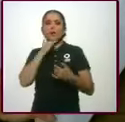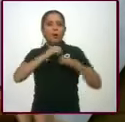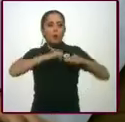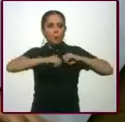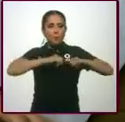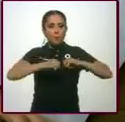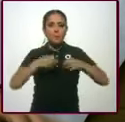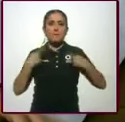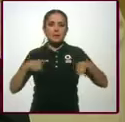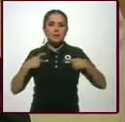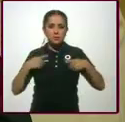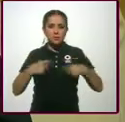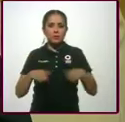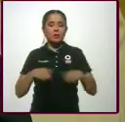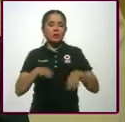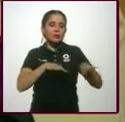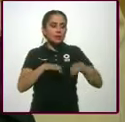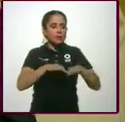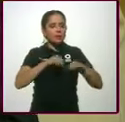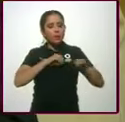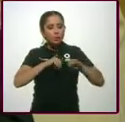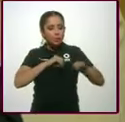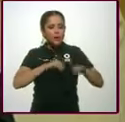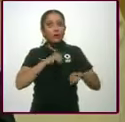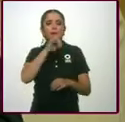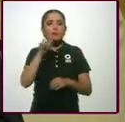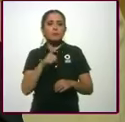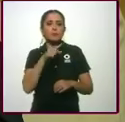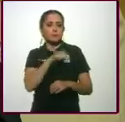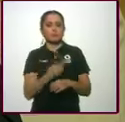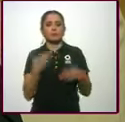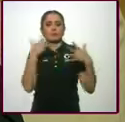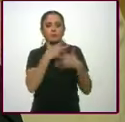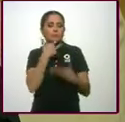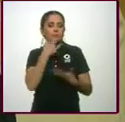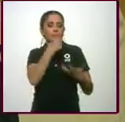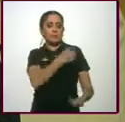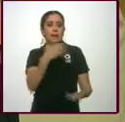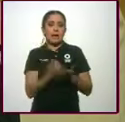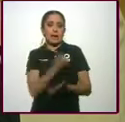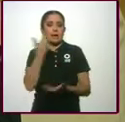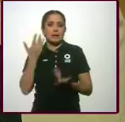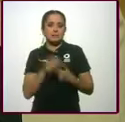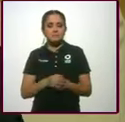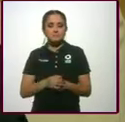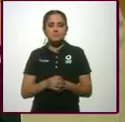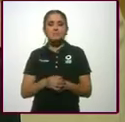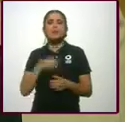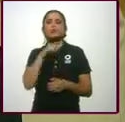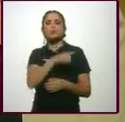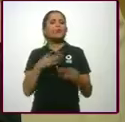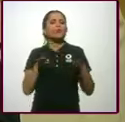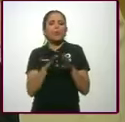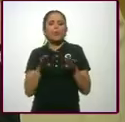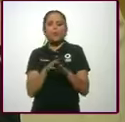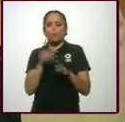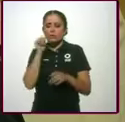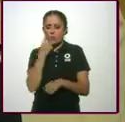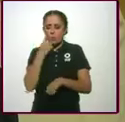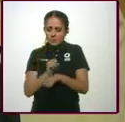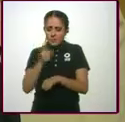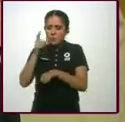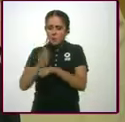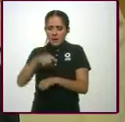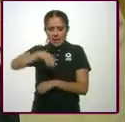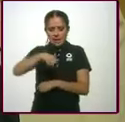trabajadora. ¿cuántos... a ver, qué es lo que pasa cada semana? ¿Cuál es la dinámica de la Lotería